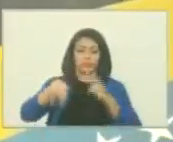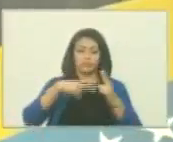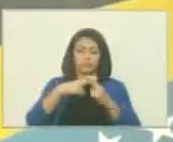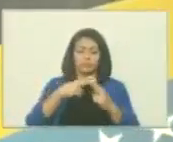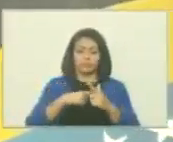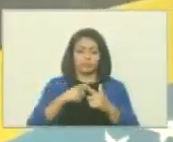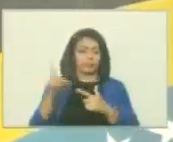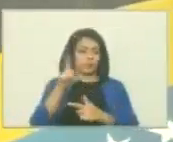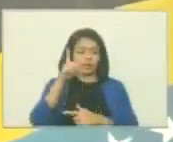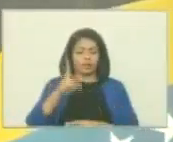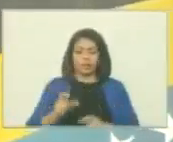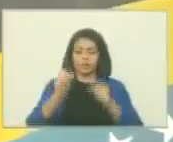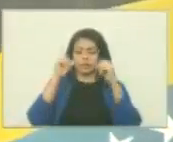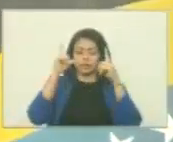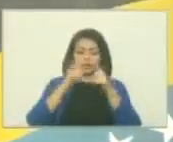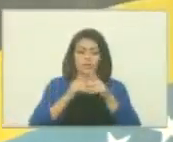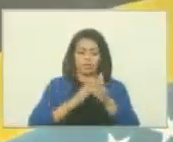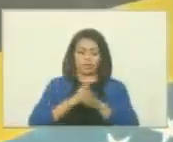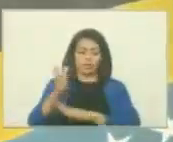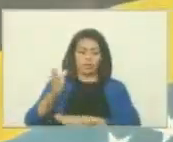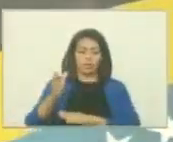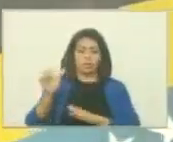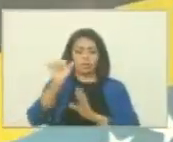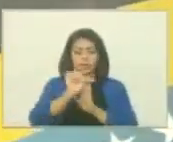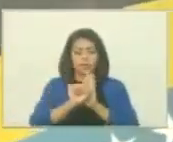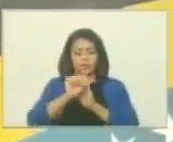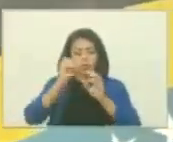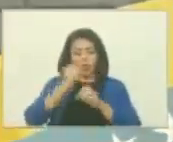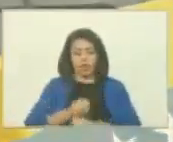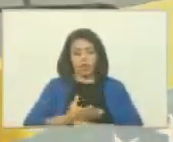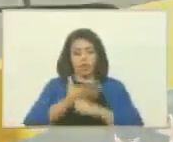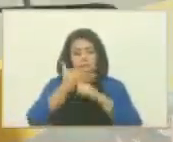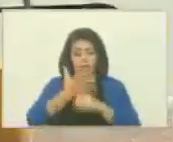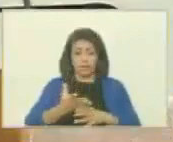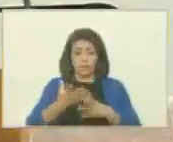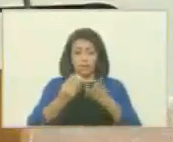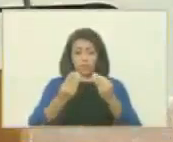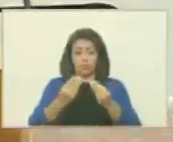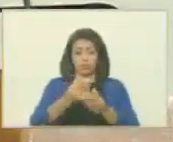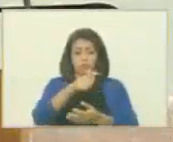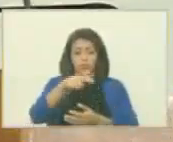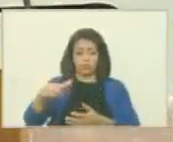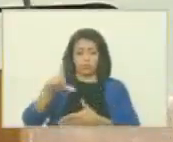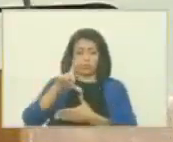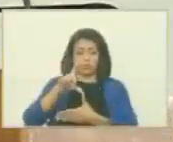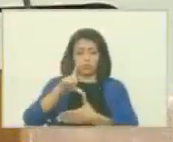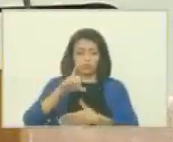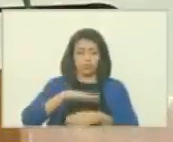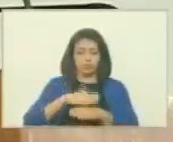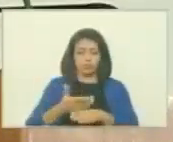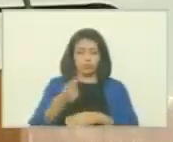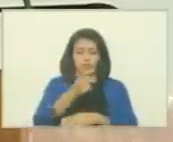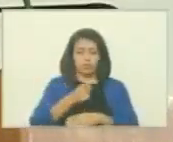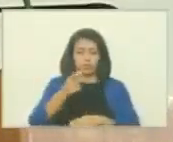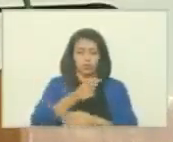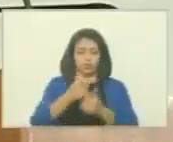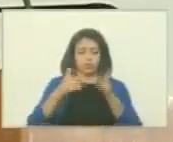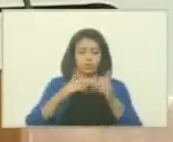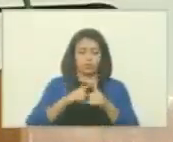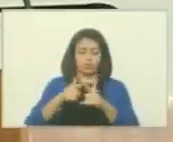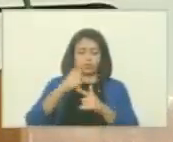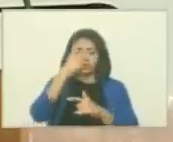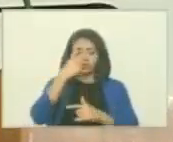No debe asombrar que siga siendo un símbolo de esperanza para millones de latinoamericanos que buscan librarse de la